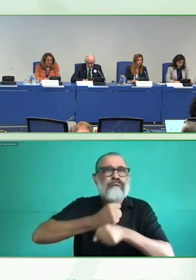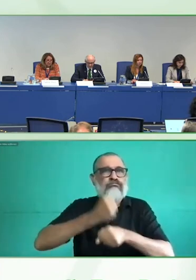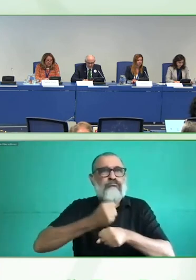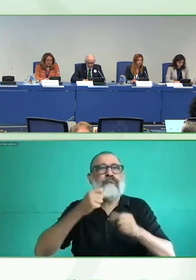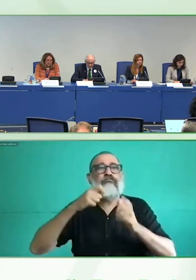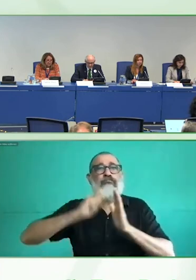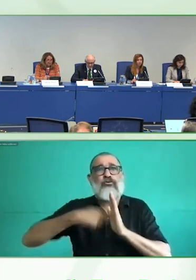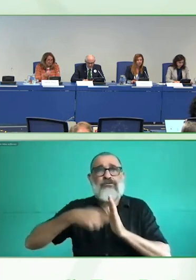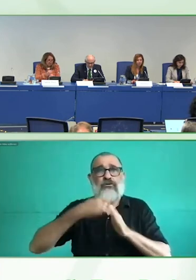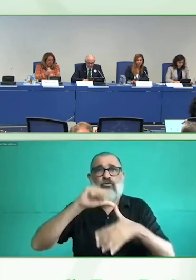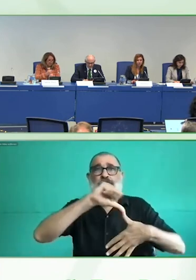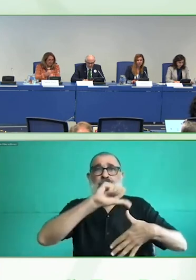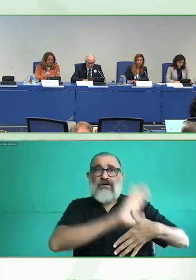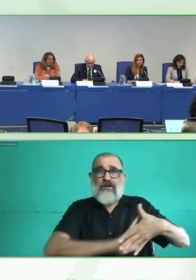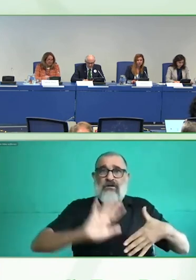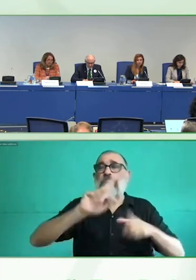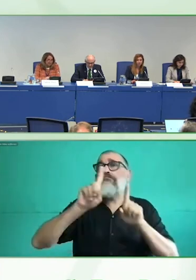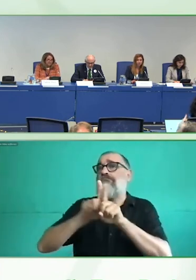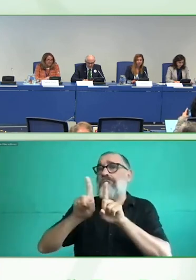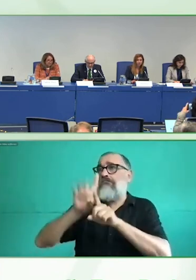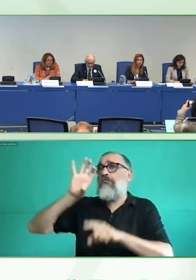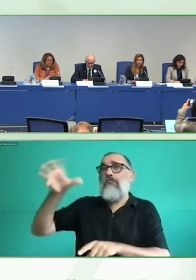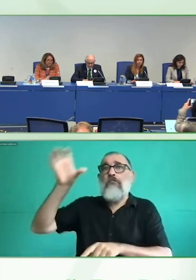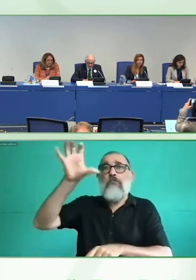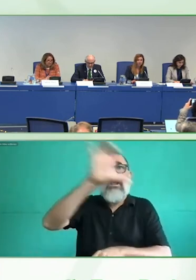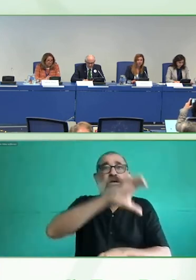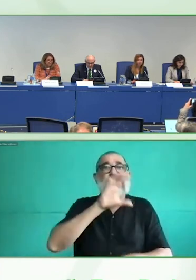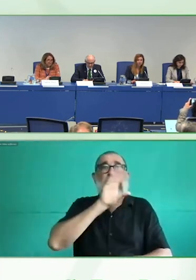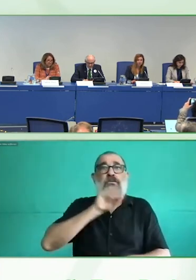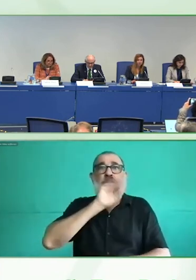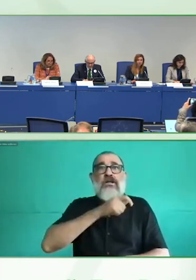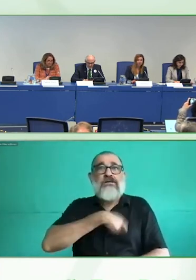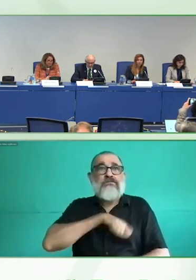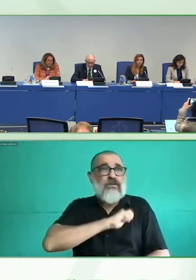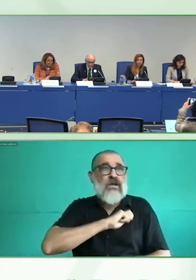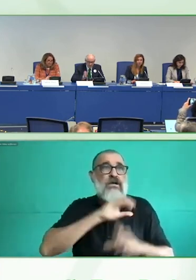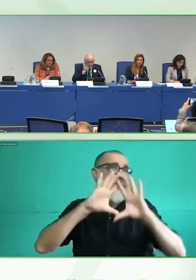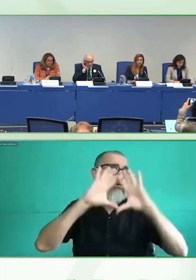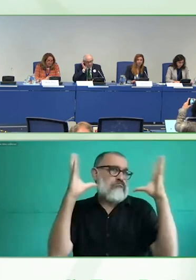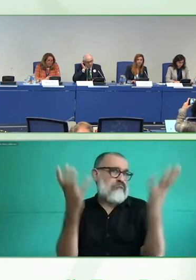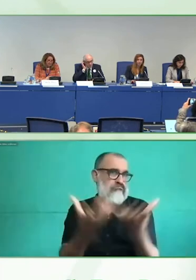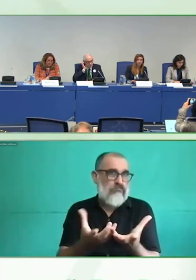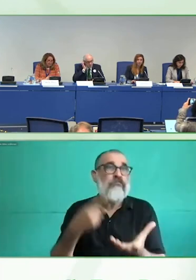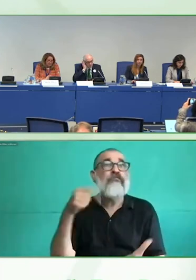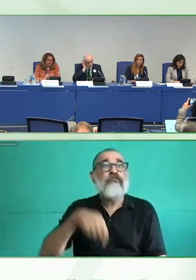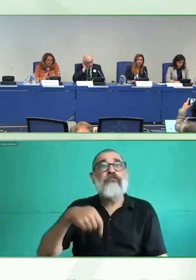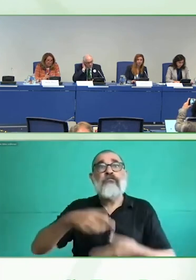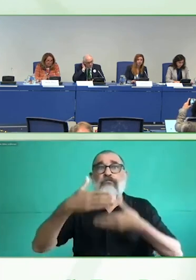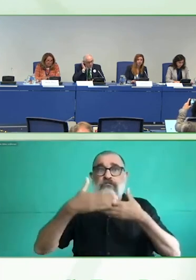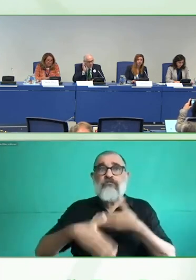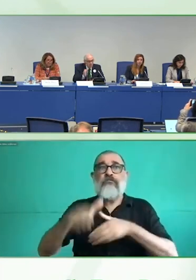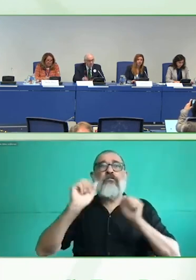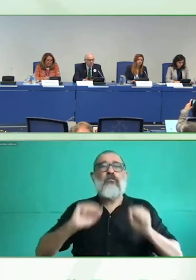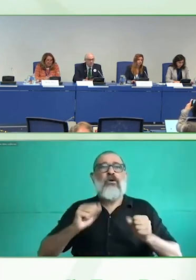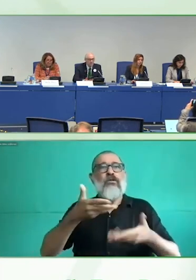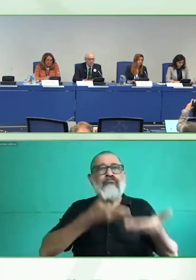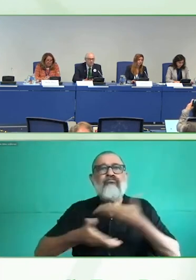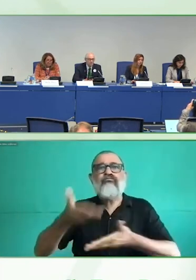de las personas con discapacidad a través de la articulación entre actores y replicación de iniciativas con impacto social.